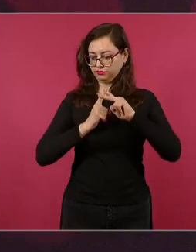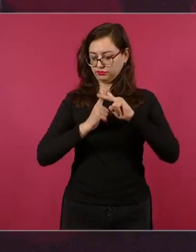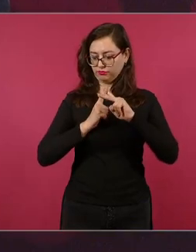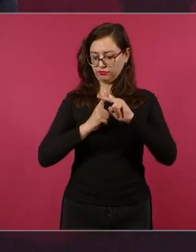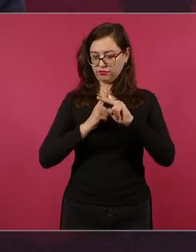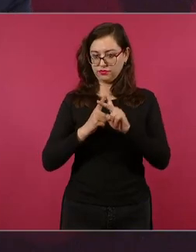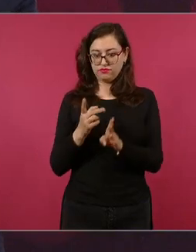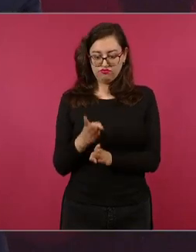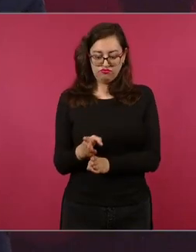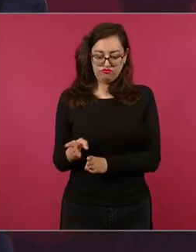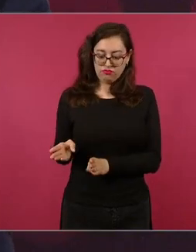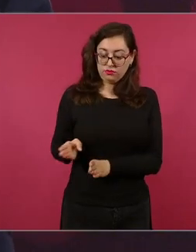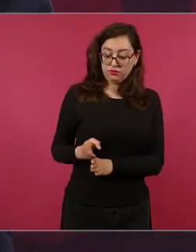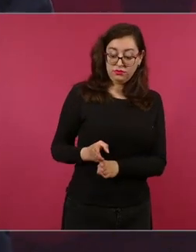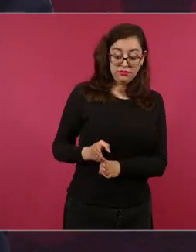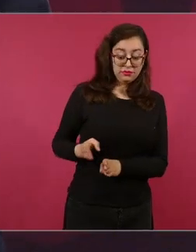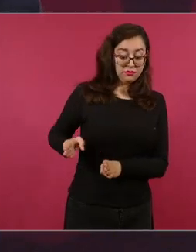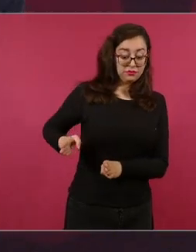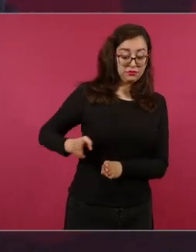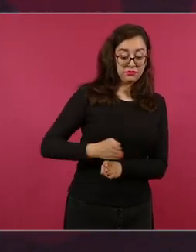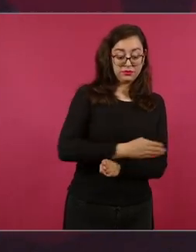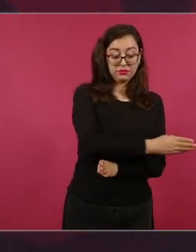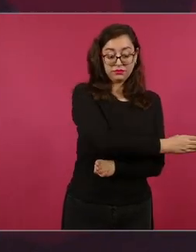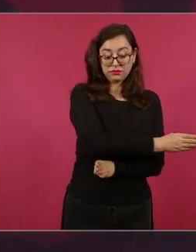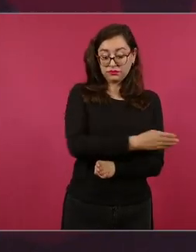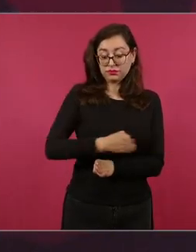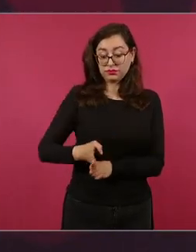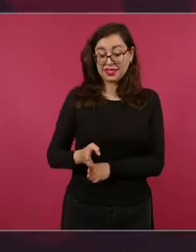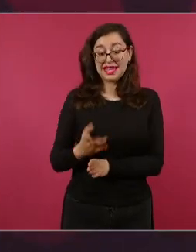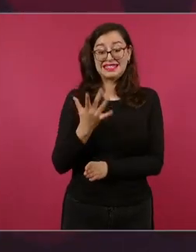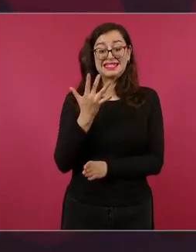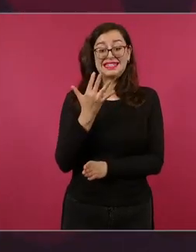no se